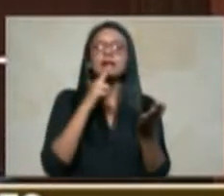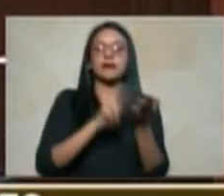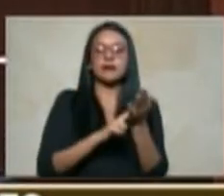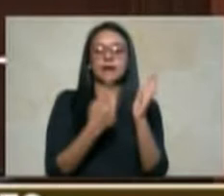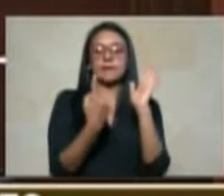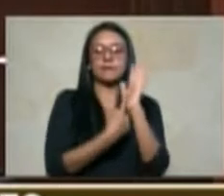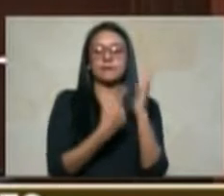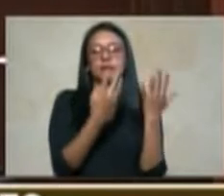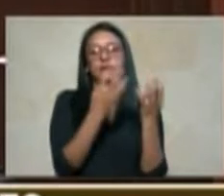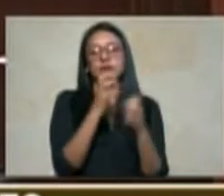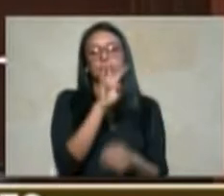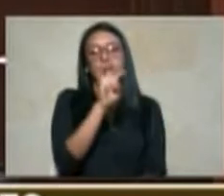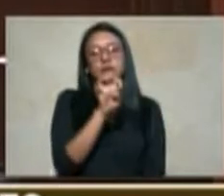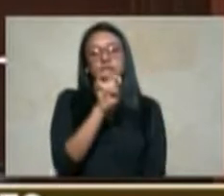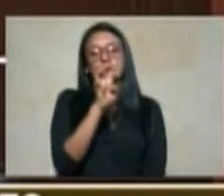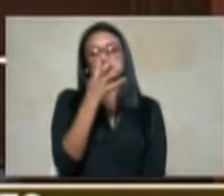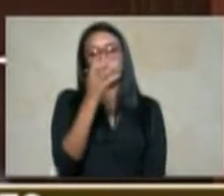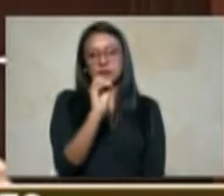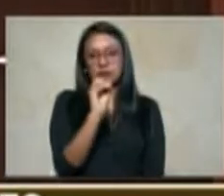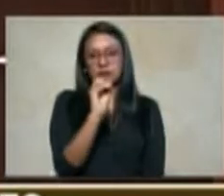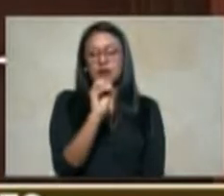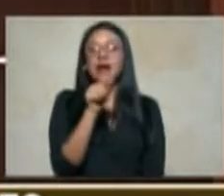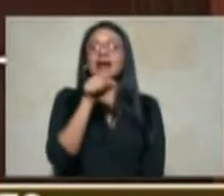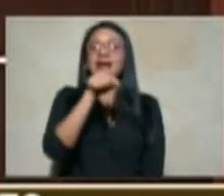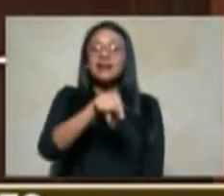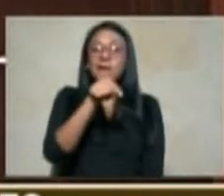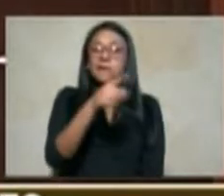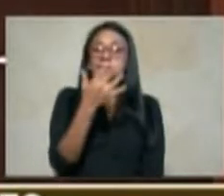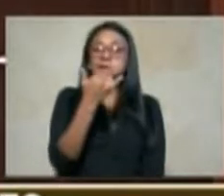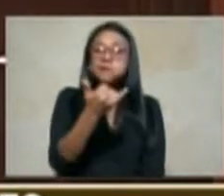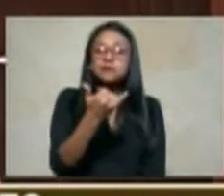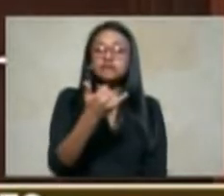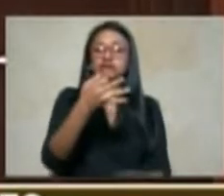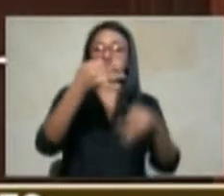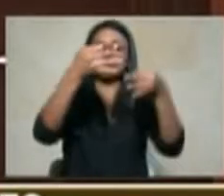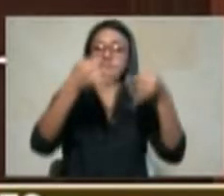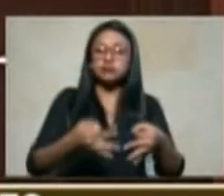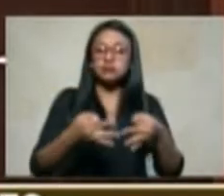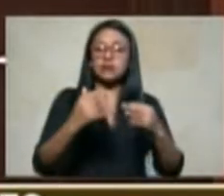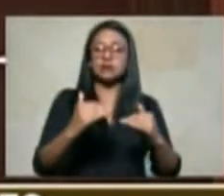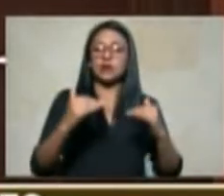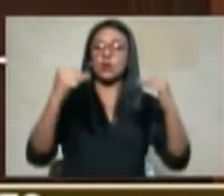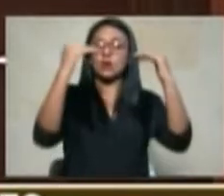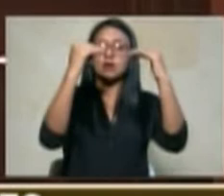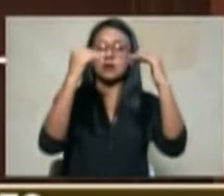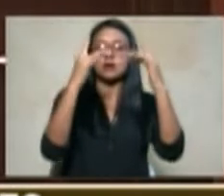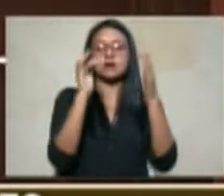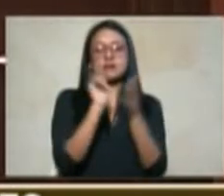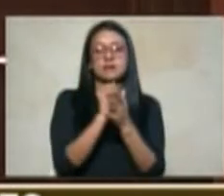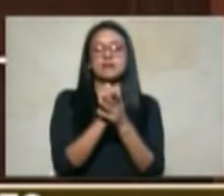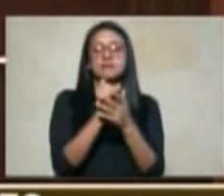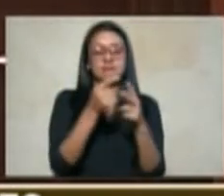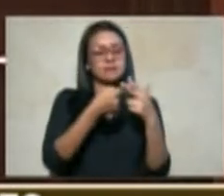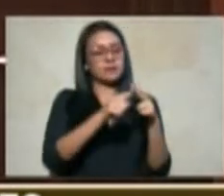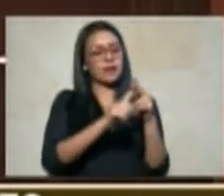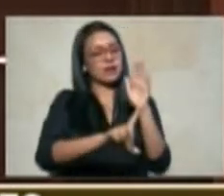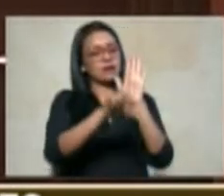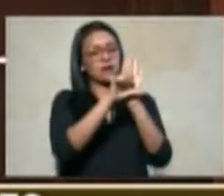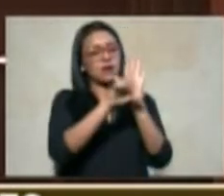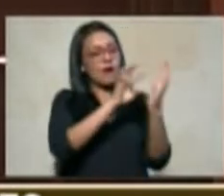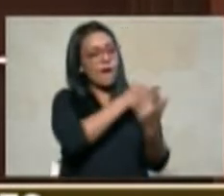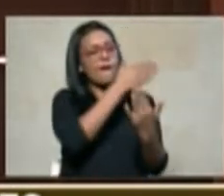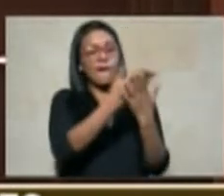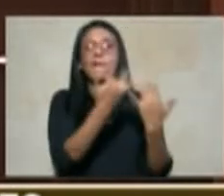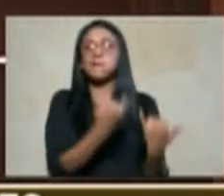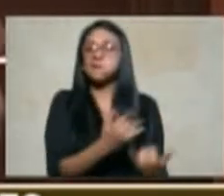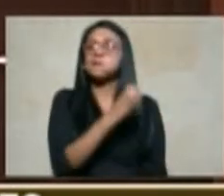hay una seguridad superior adicional en materia del instrumento legal que hoy tenemos y eso lo que obliga